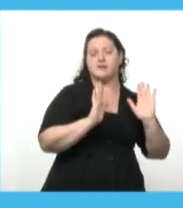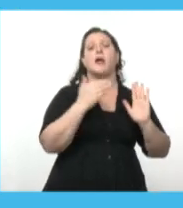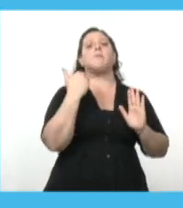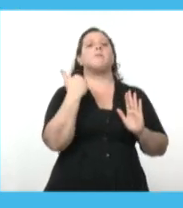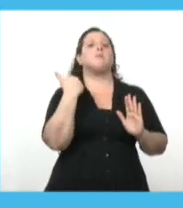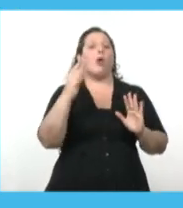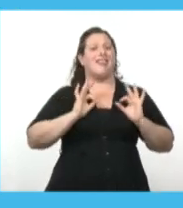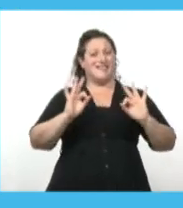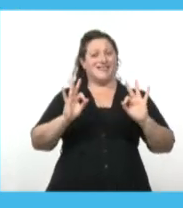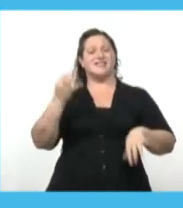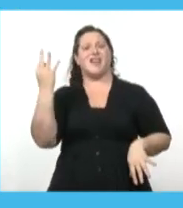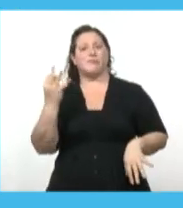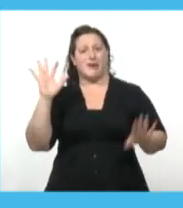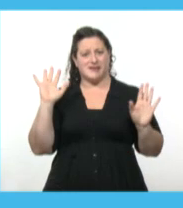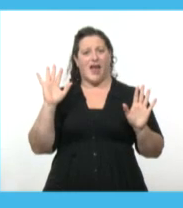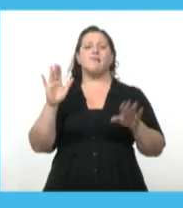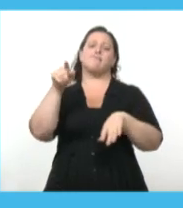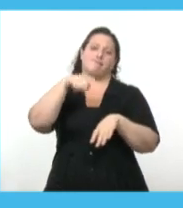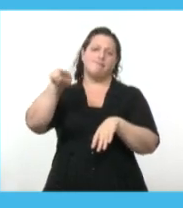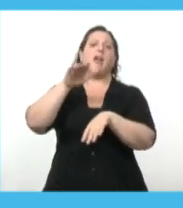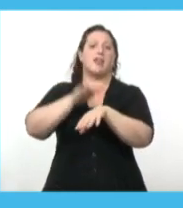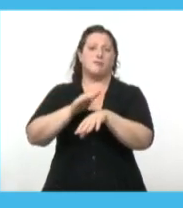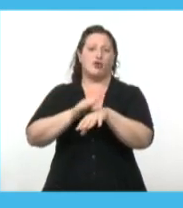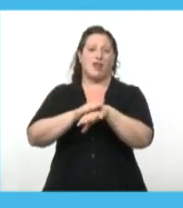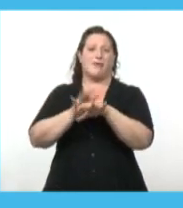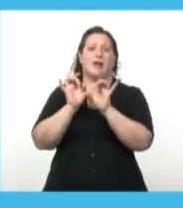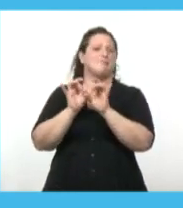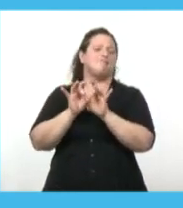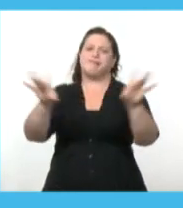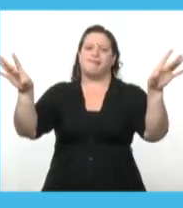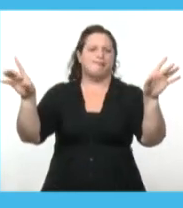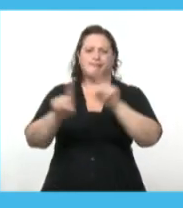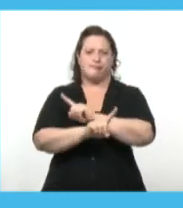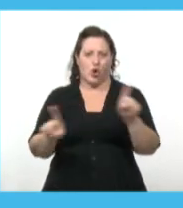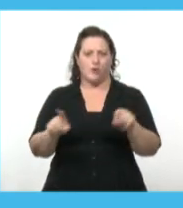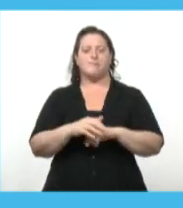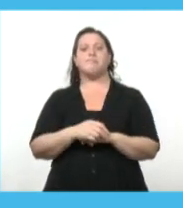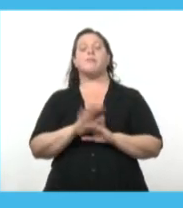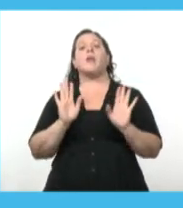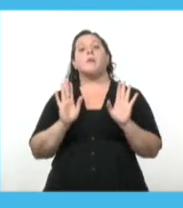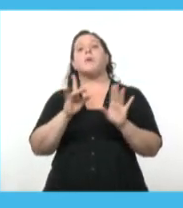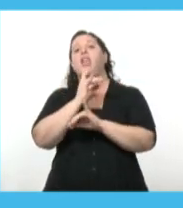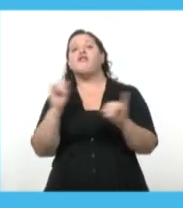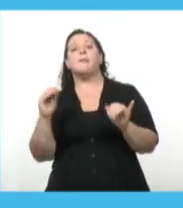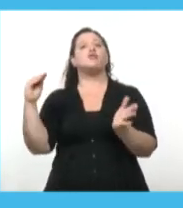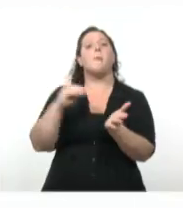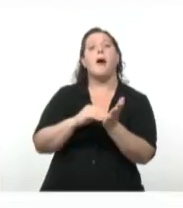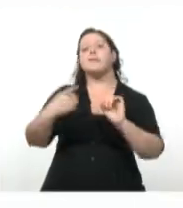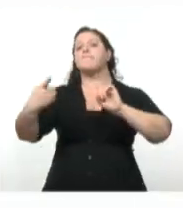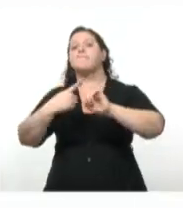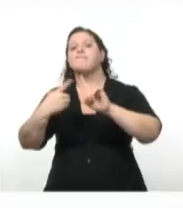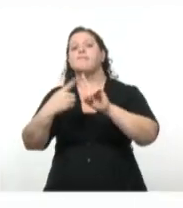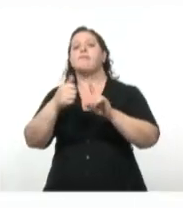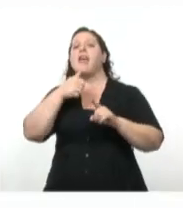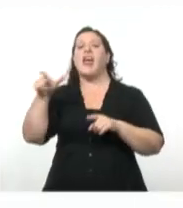Seamos responsables para evitar el contagio. Para más información, comunícate con el Centro de Salud de la Universidad Nacional de Río Cuarto.